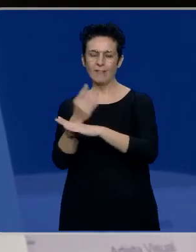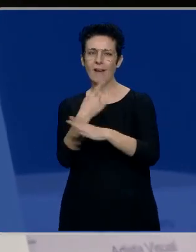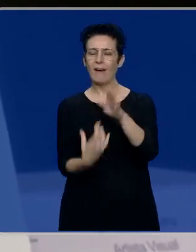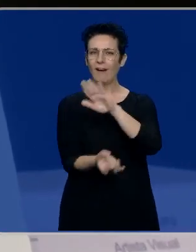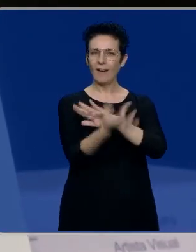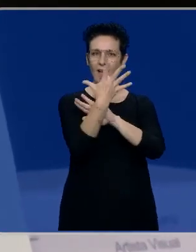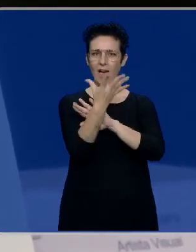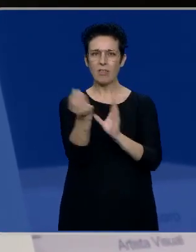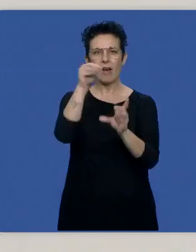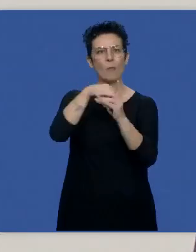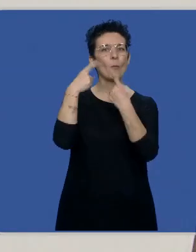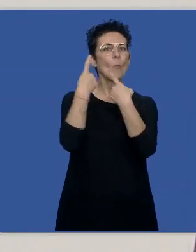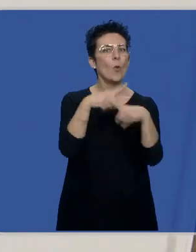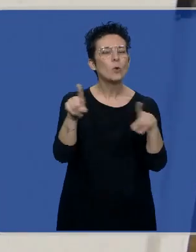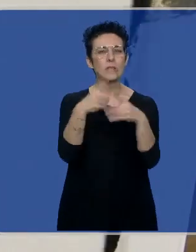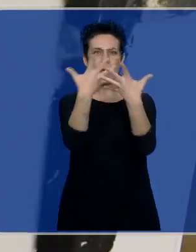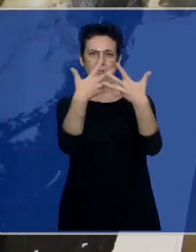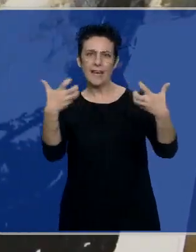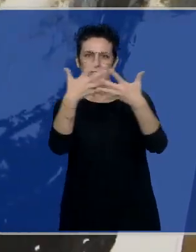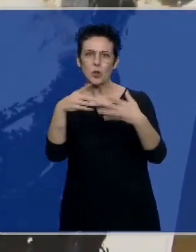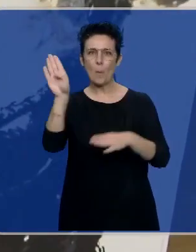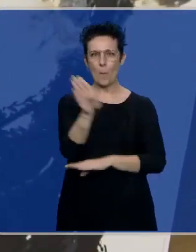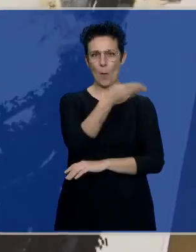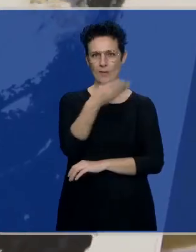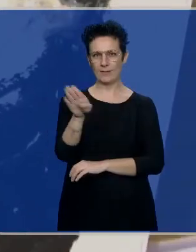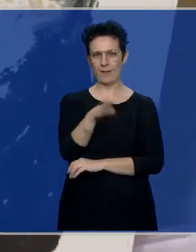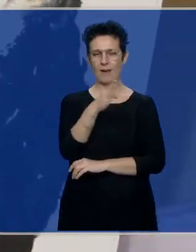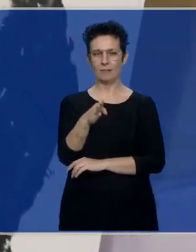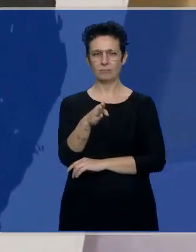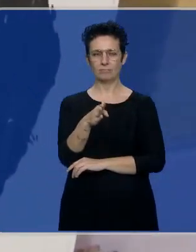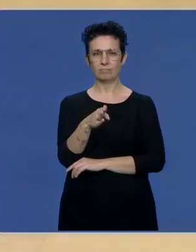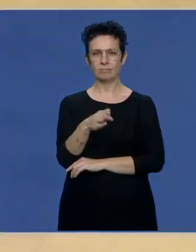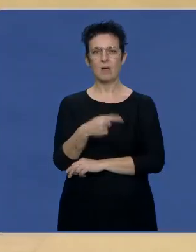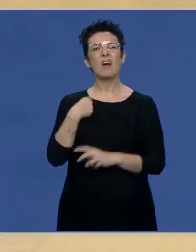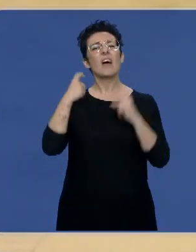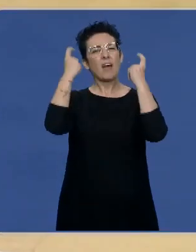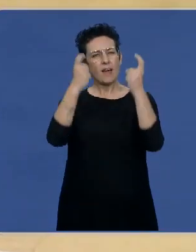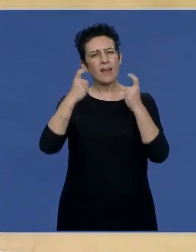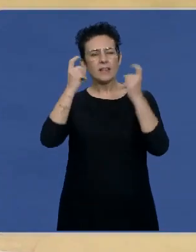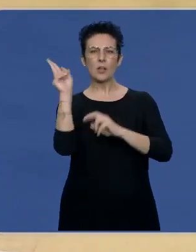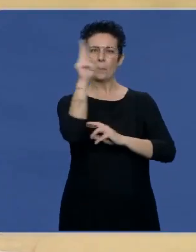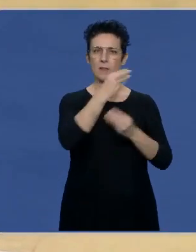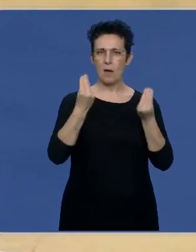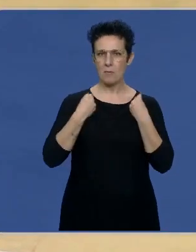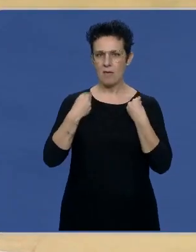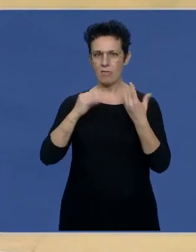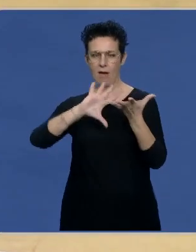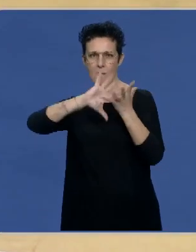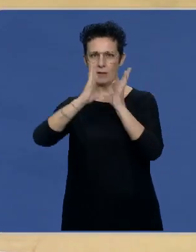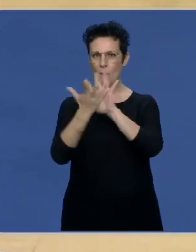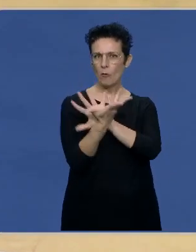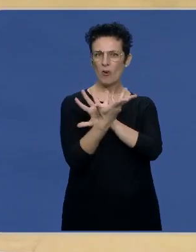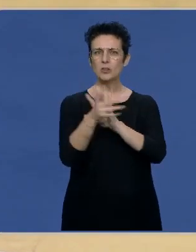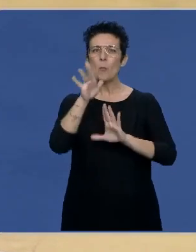creaciones música, textos y poesía. Intento pintar la vida, la metamorfosis, el cambio porque el